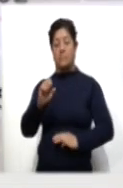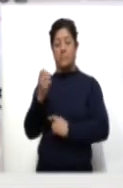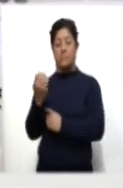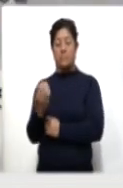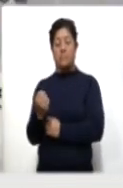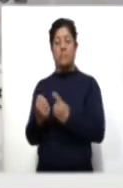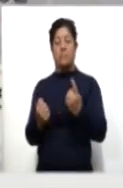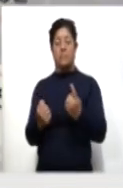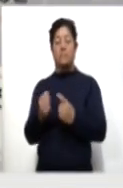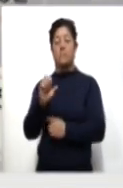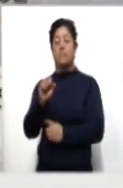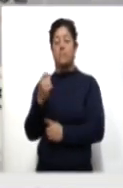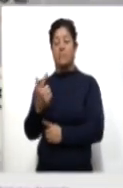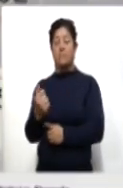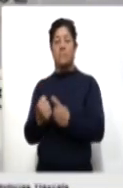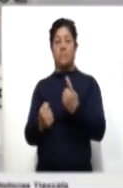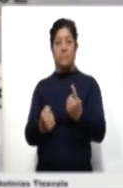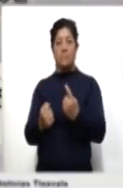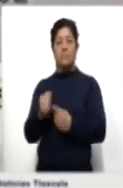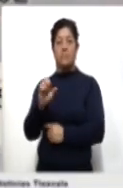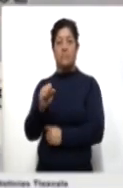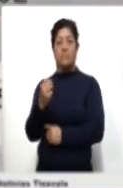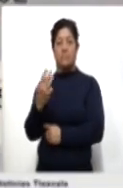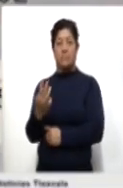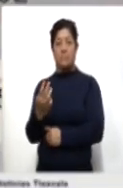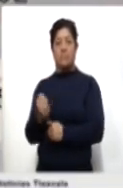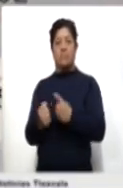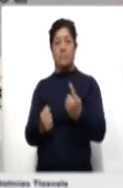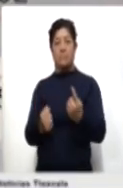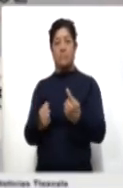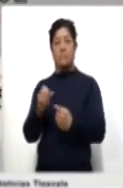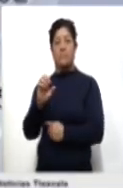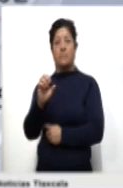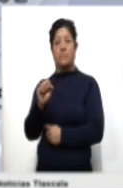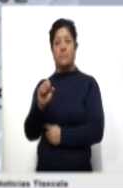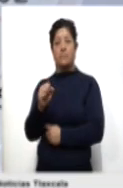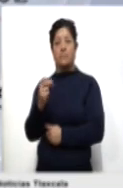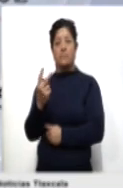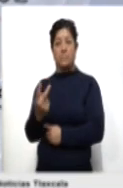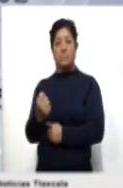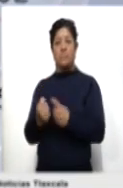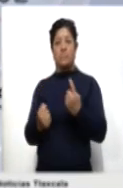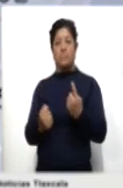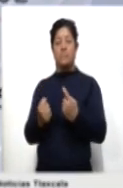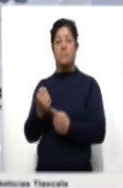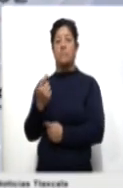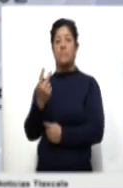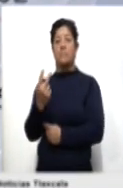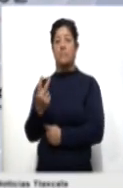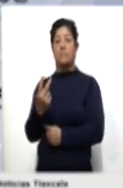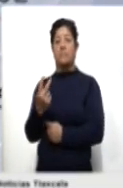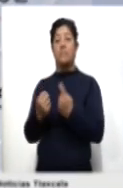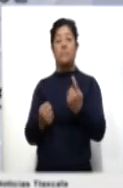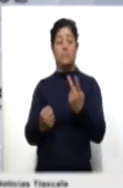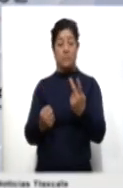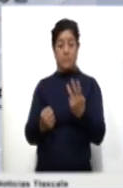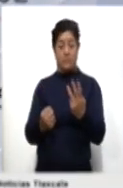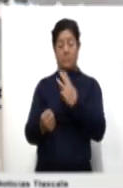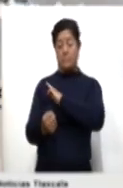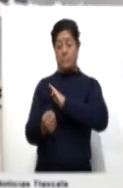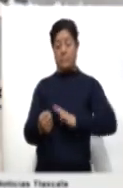Alzayanca 67, Xilosoxtla 63, Citlaltepec 62, San José Teacalco, Texoloc y